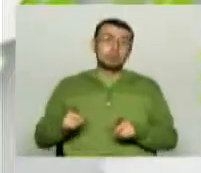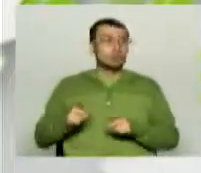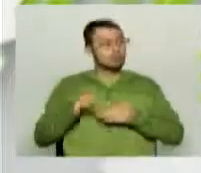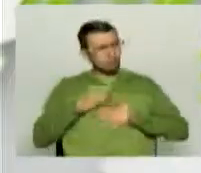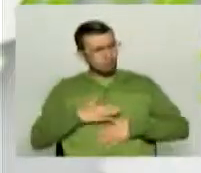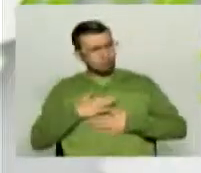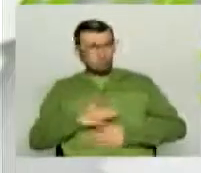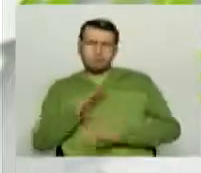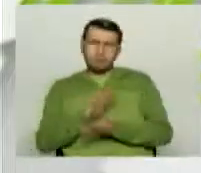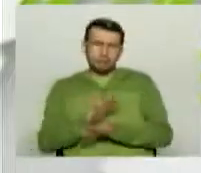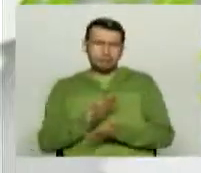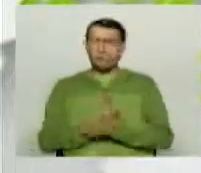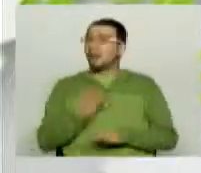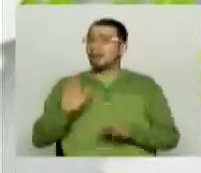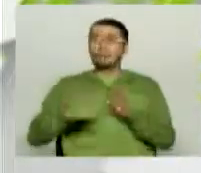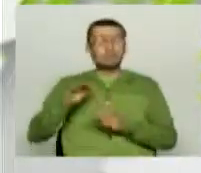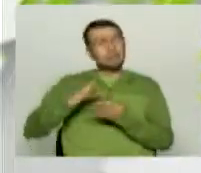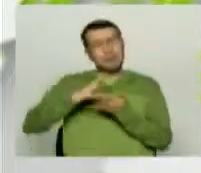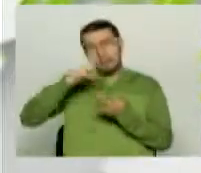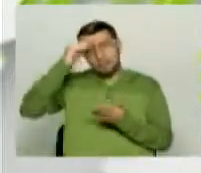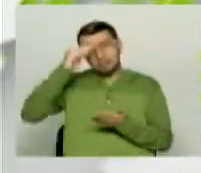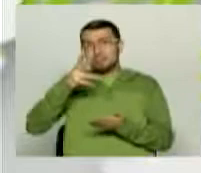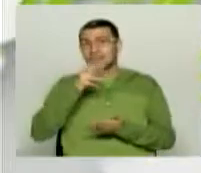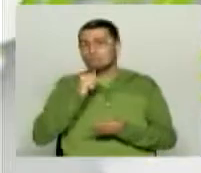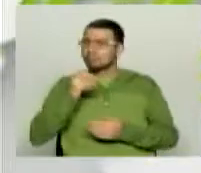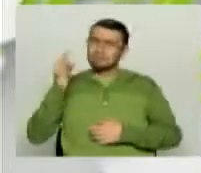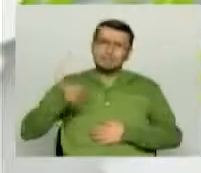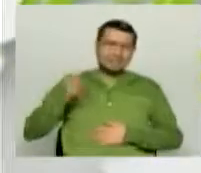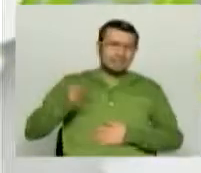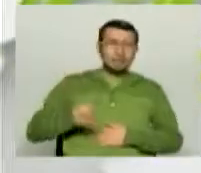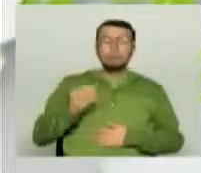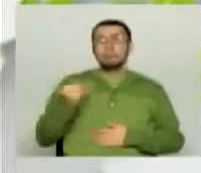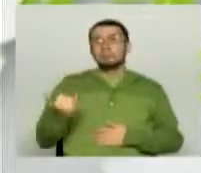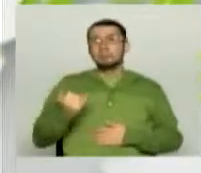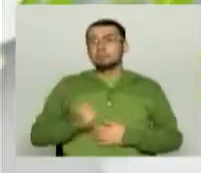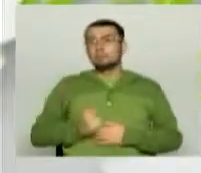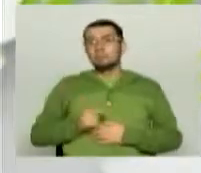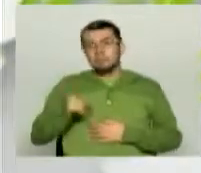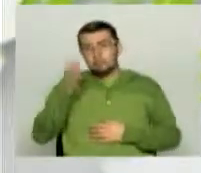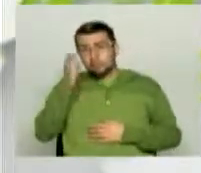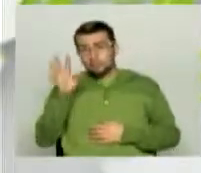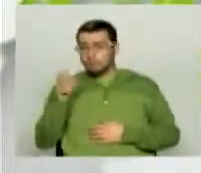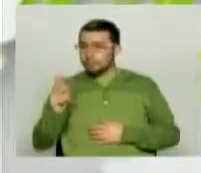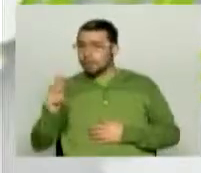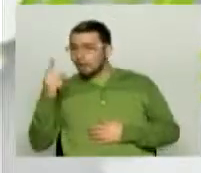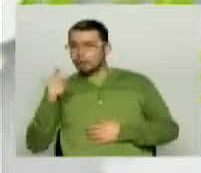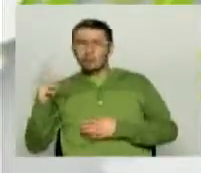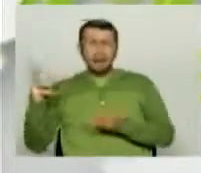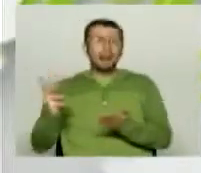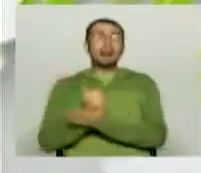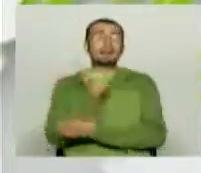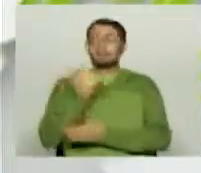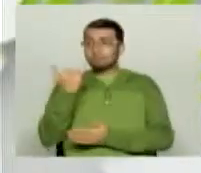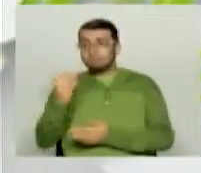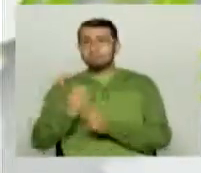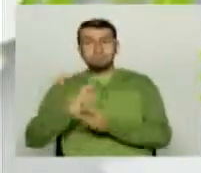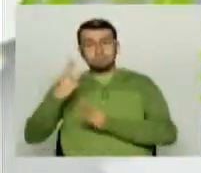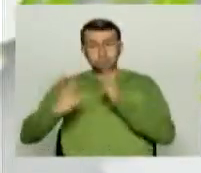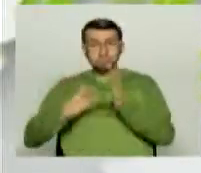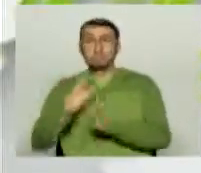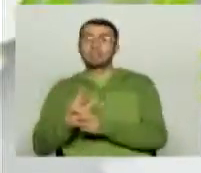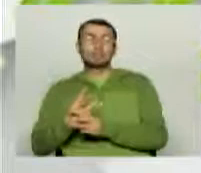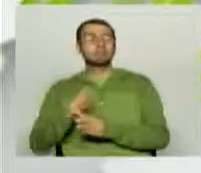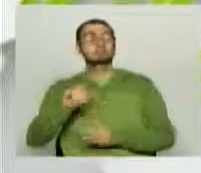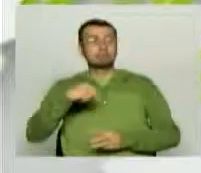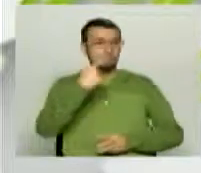lamentablemente nunca aprendemos y siempre cuando pasa, cuando hay una victoria de Colombia en los mundiales, generalmente al